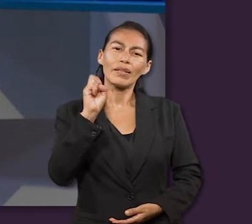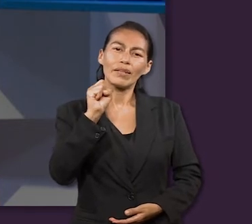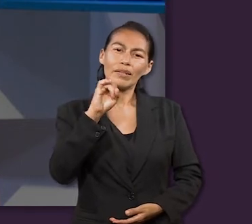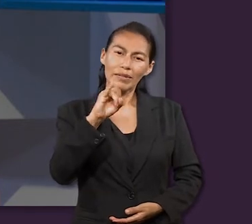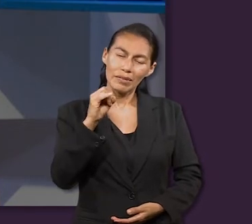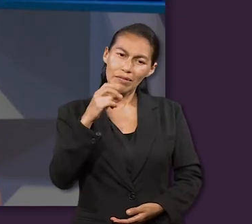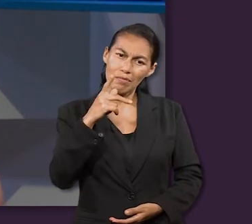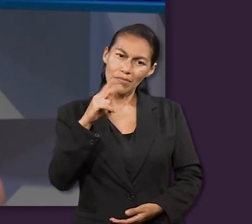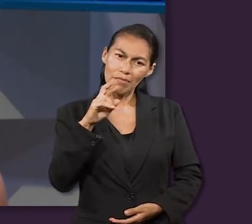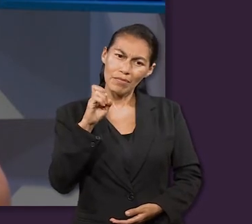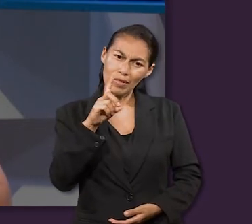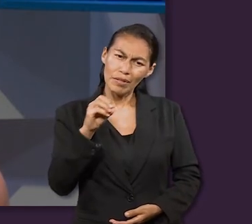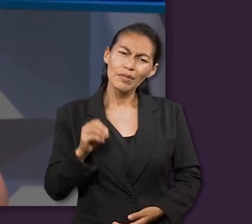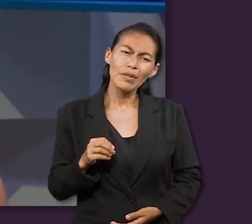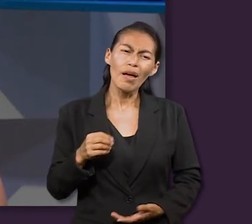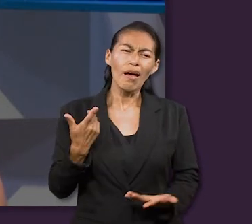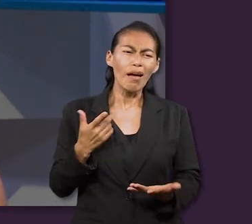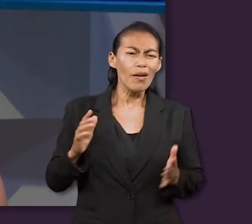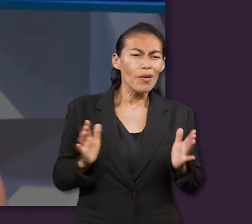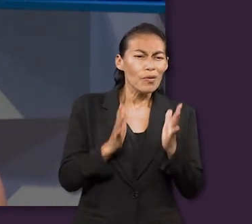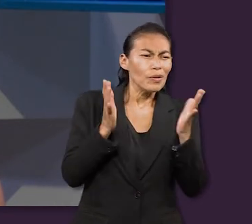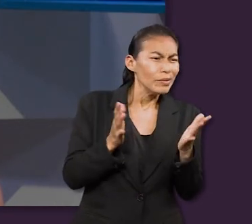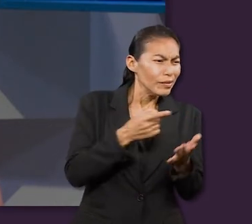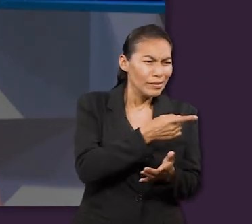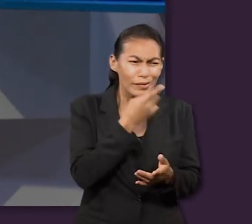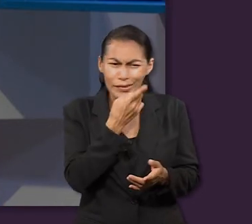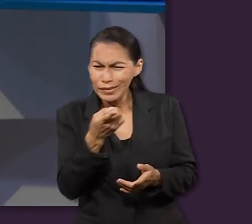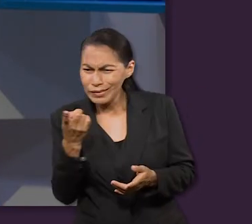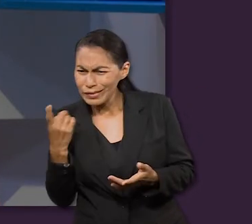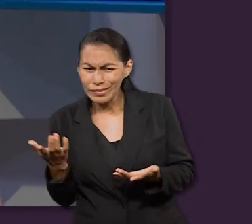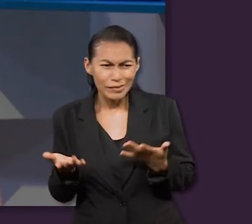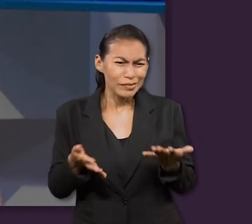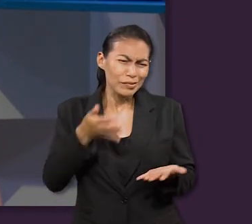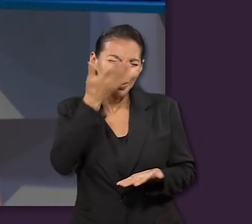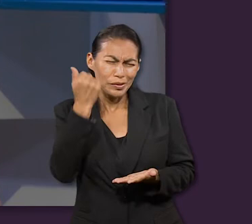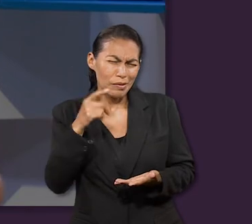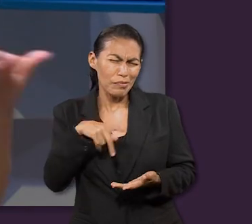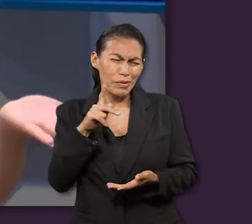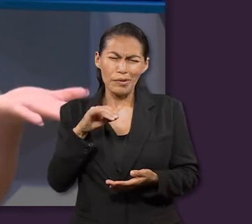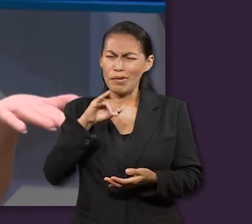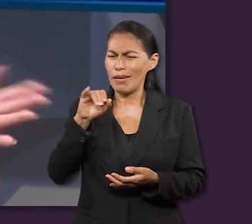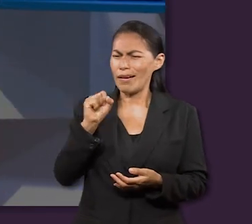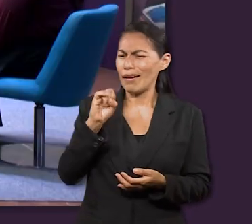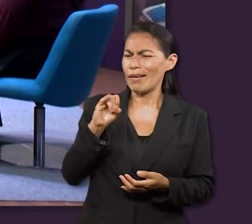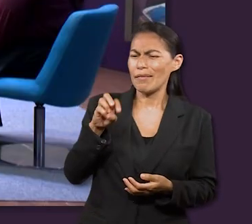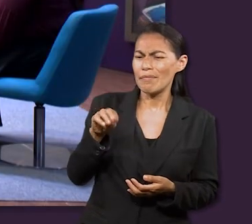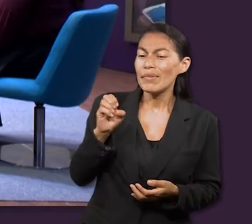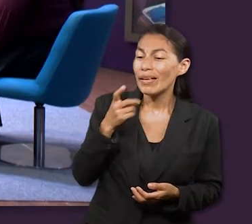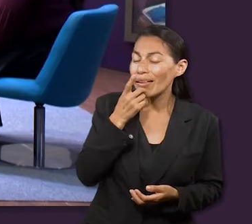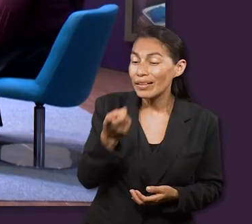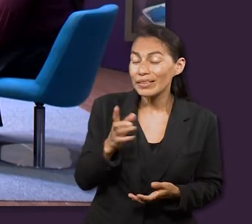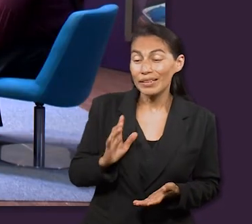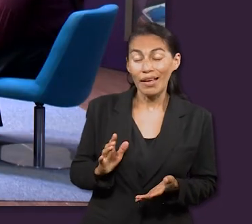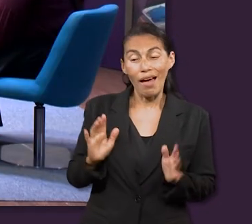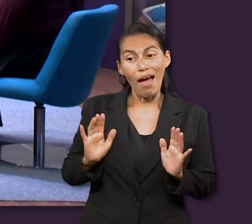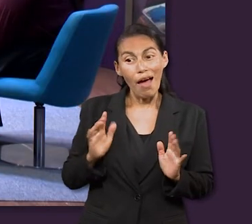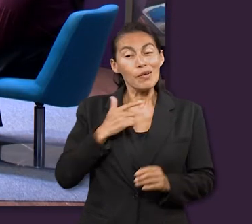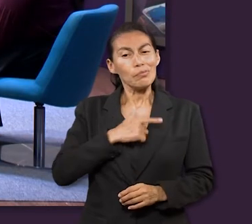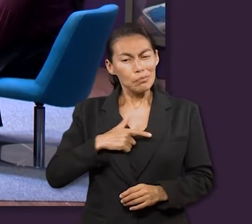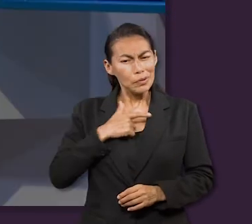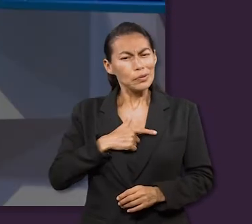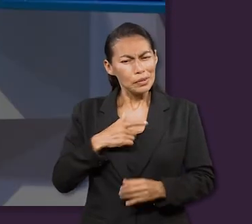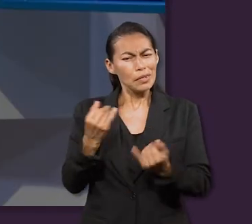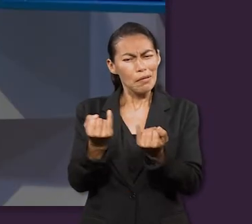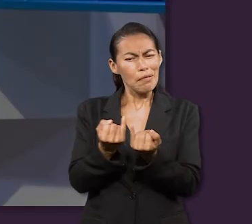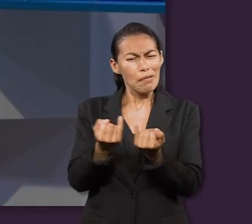si me gustan las sorpresas. Ya con lo que ustedes mencionaron, ya no sé si sí me gustan o no, pero con la experiencia que nos contó Jaime, podría decir